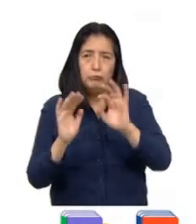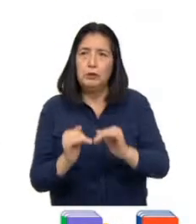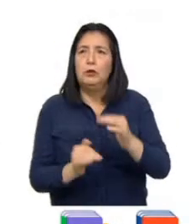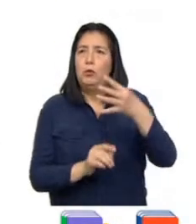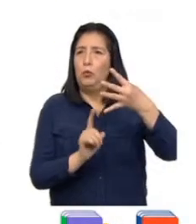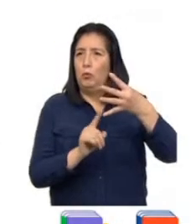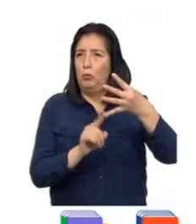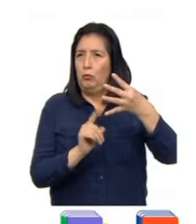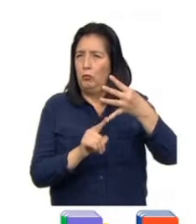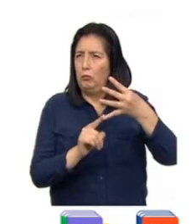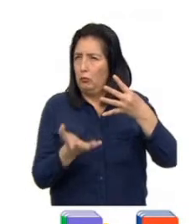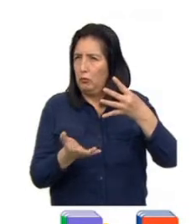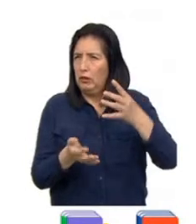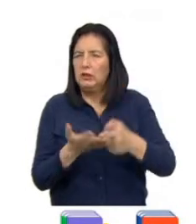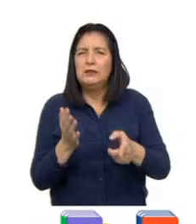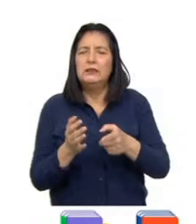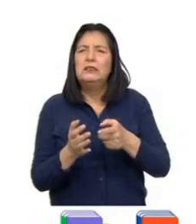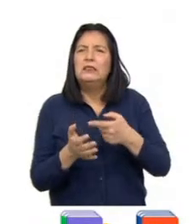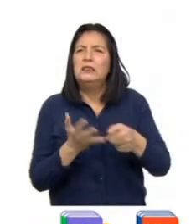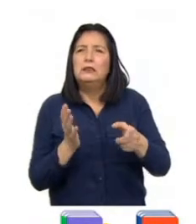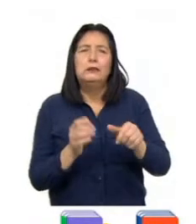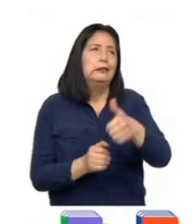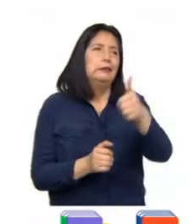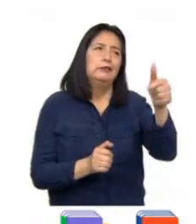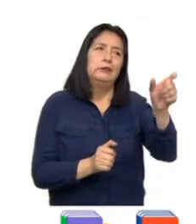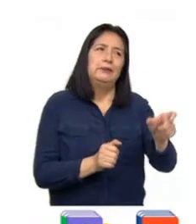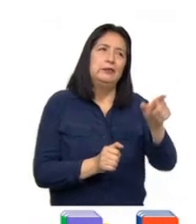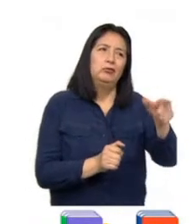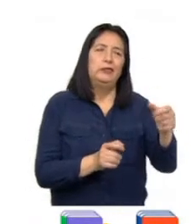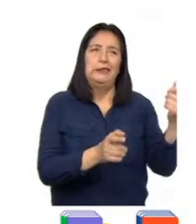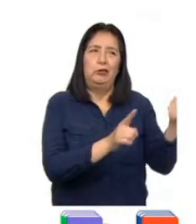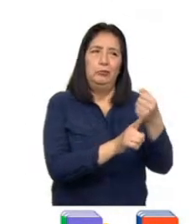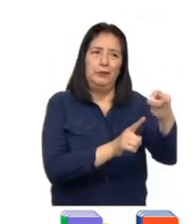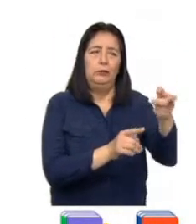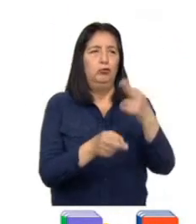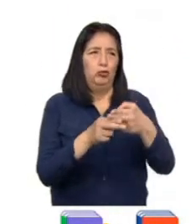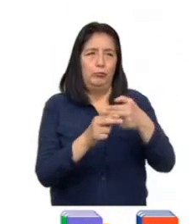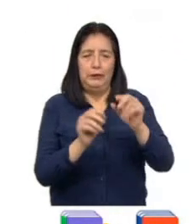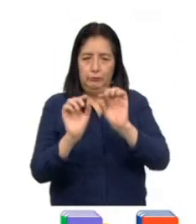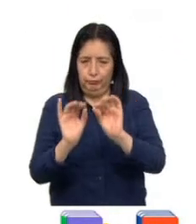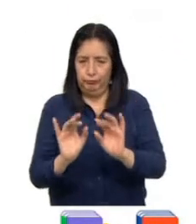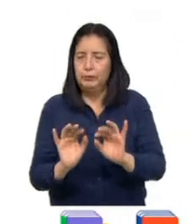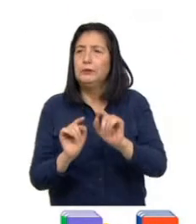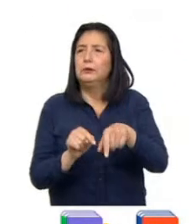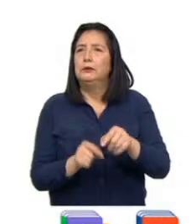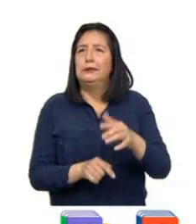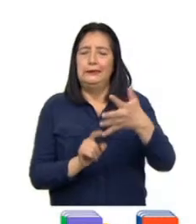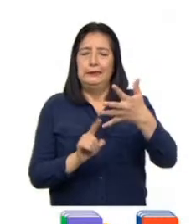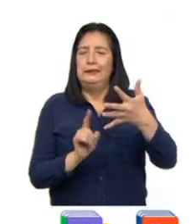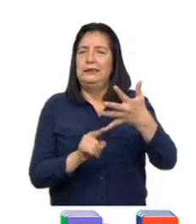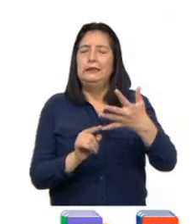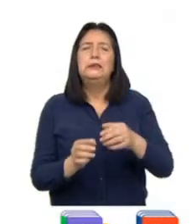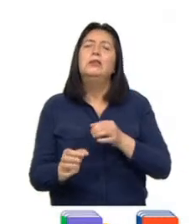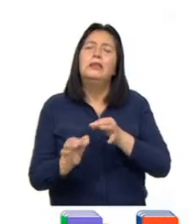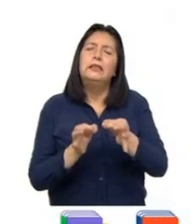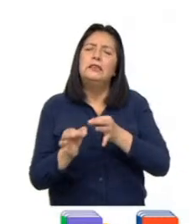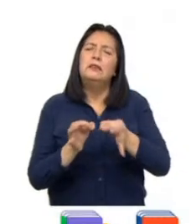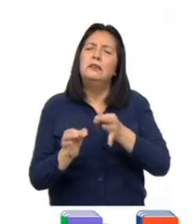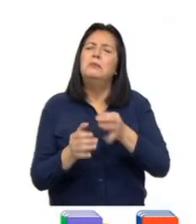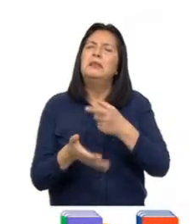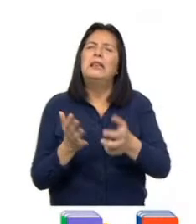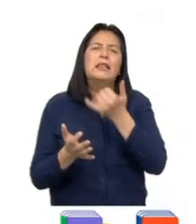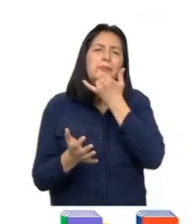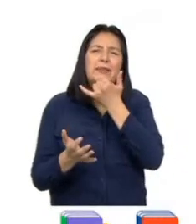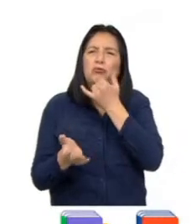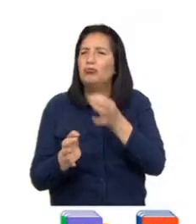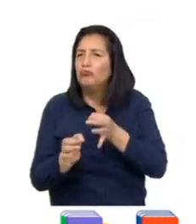Llenar los datos del o de los supuestos agresores Punto número 5. Escribir una breve descripción del caso